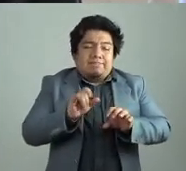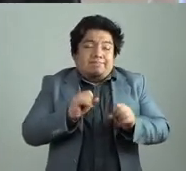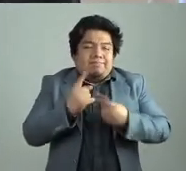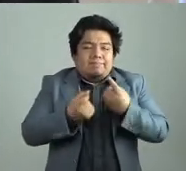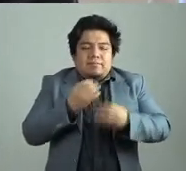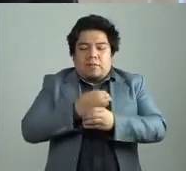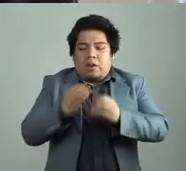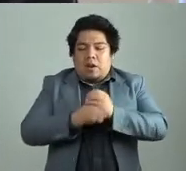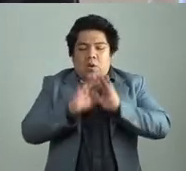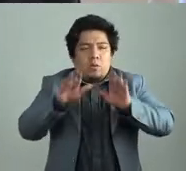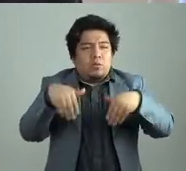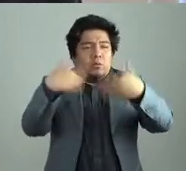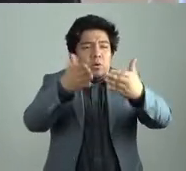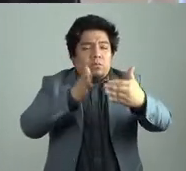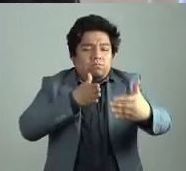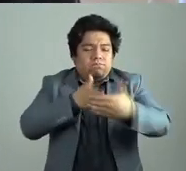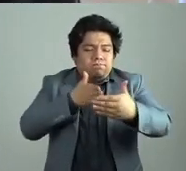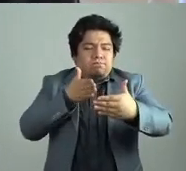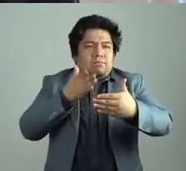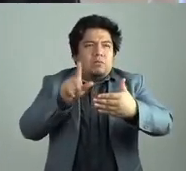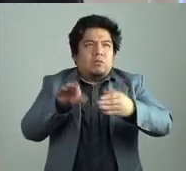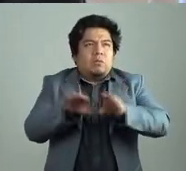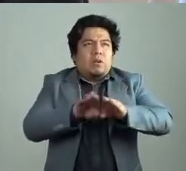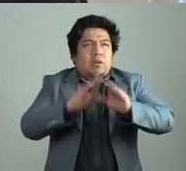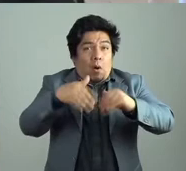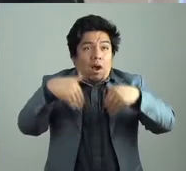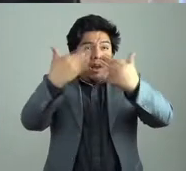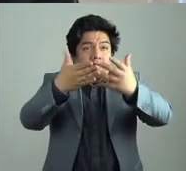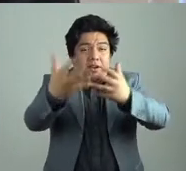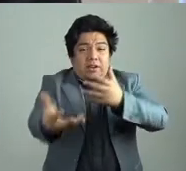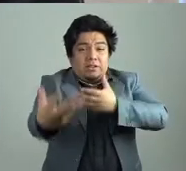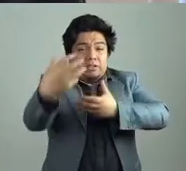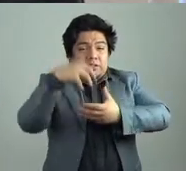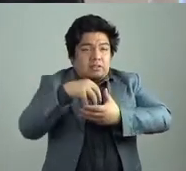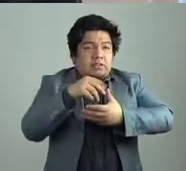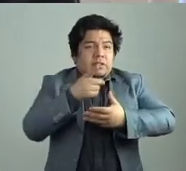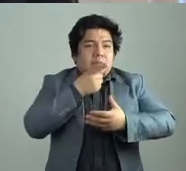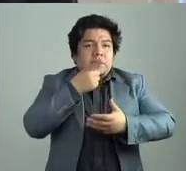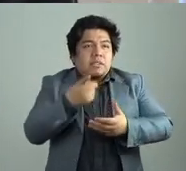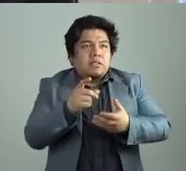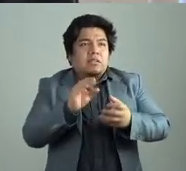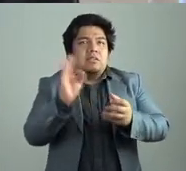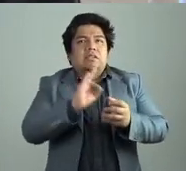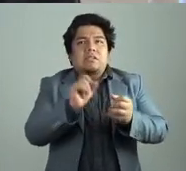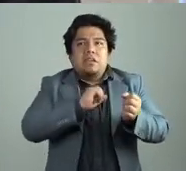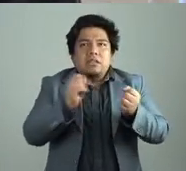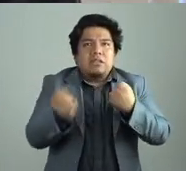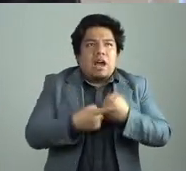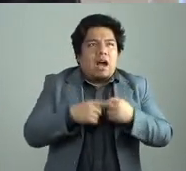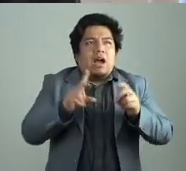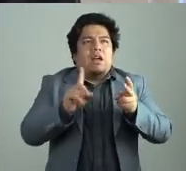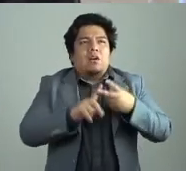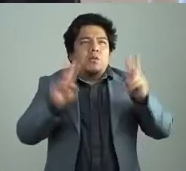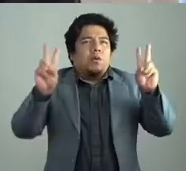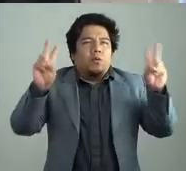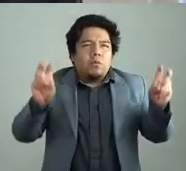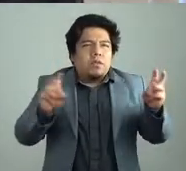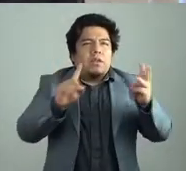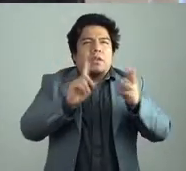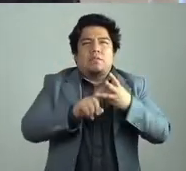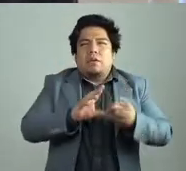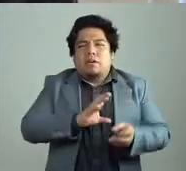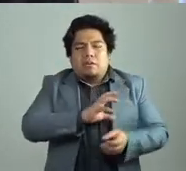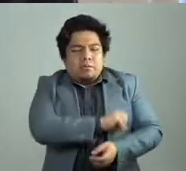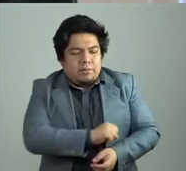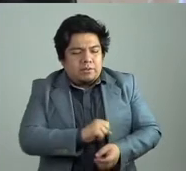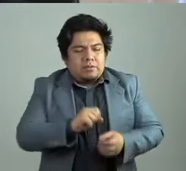¿no? Porque pues no hay un elemento externo que a uno lo obligue a escribir, salvo el propio deseo, ¿no? Este, y pues